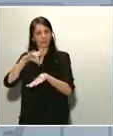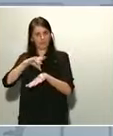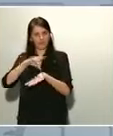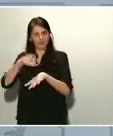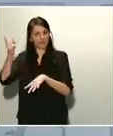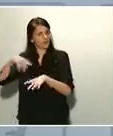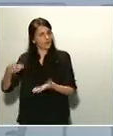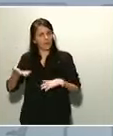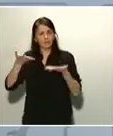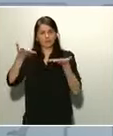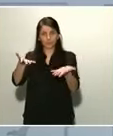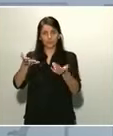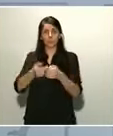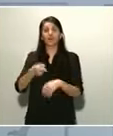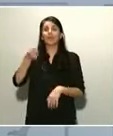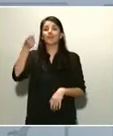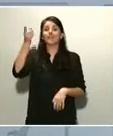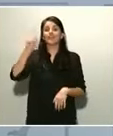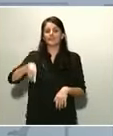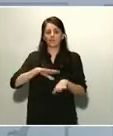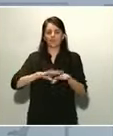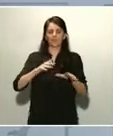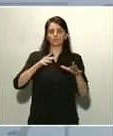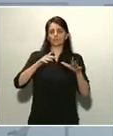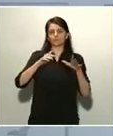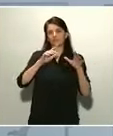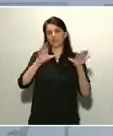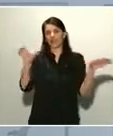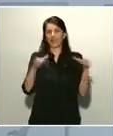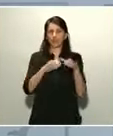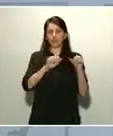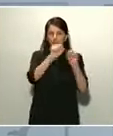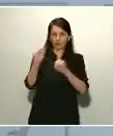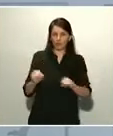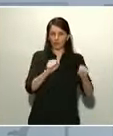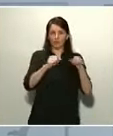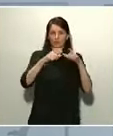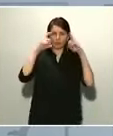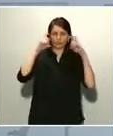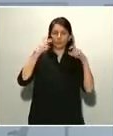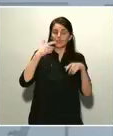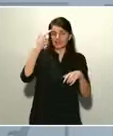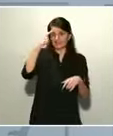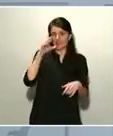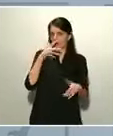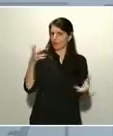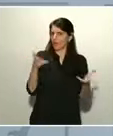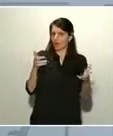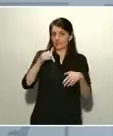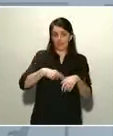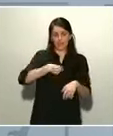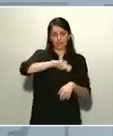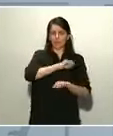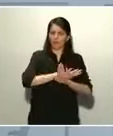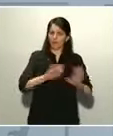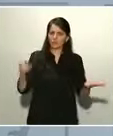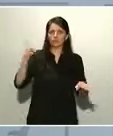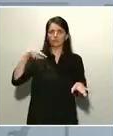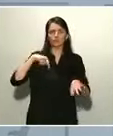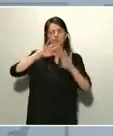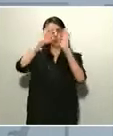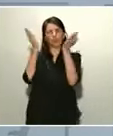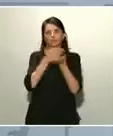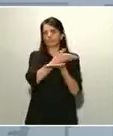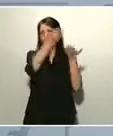de equipos, que sé que esta es una de las urgencias que tenemos, no solamente en España, sino en el conjunto del planeta, estamos ante la mayor